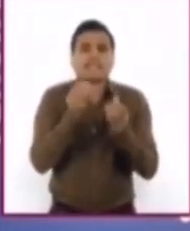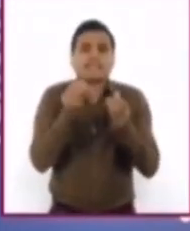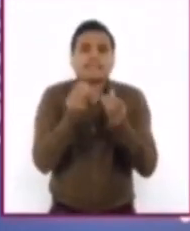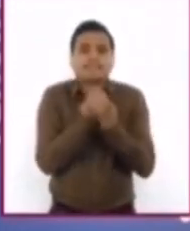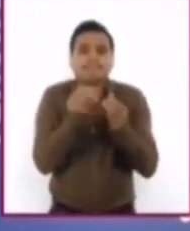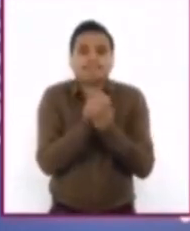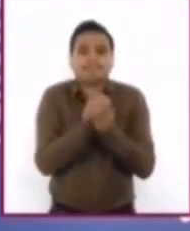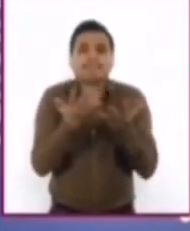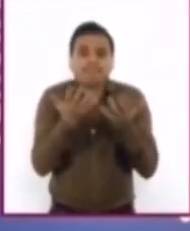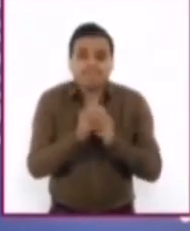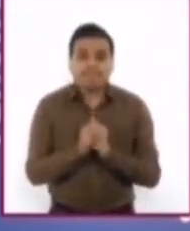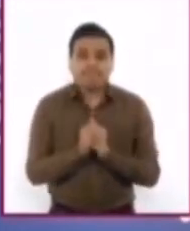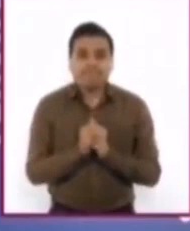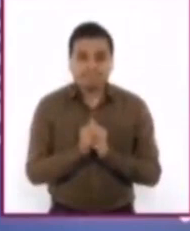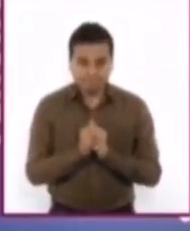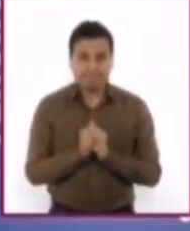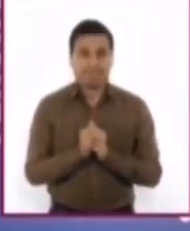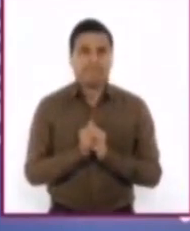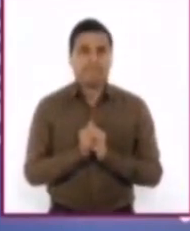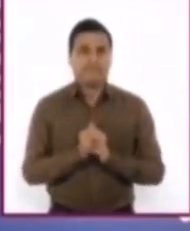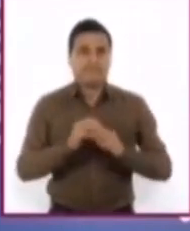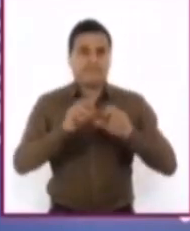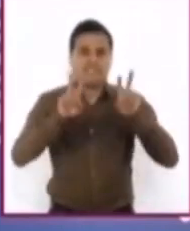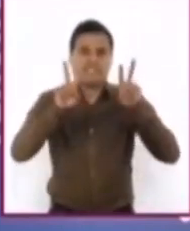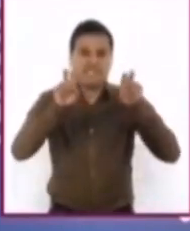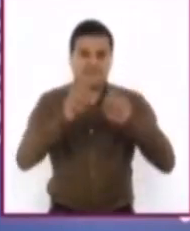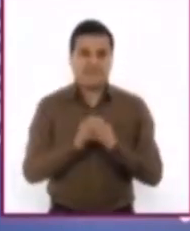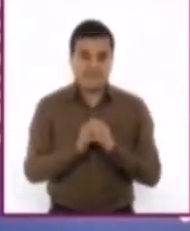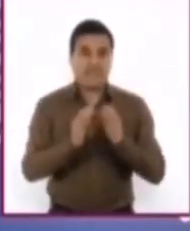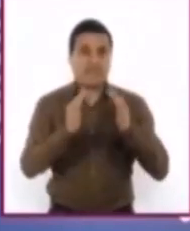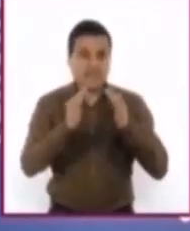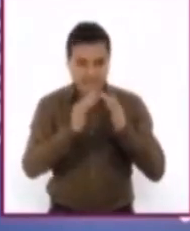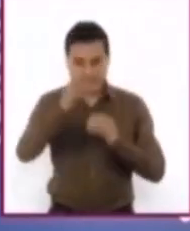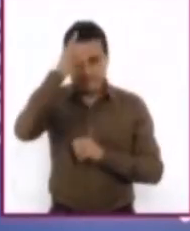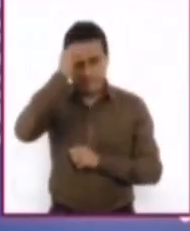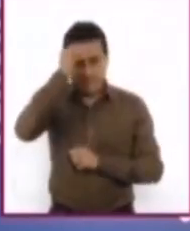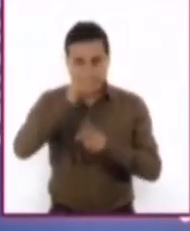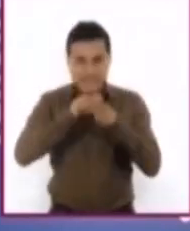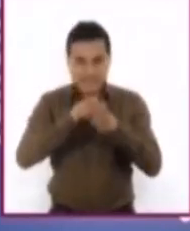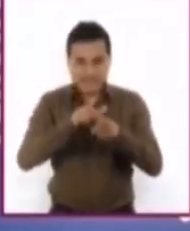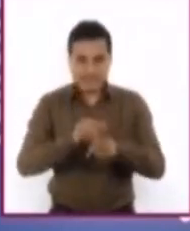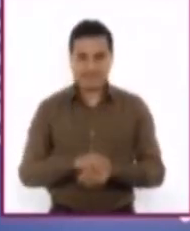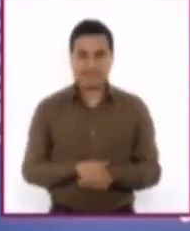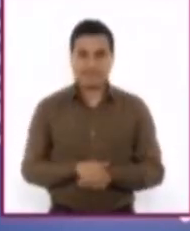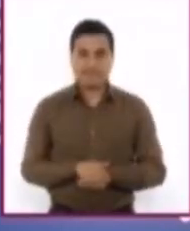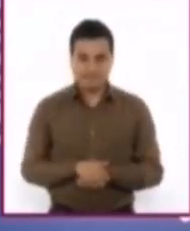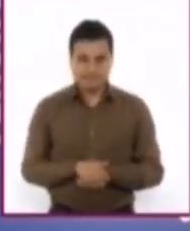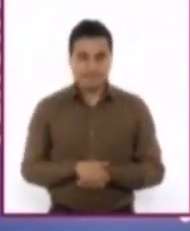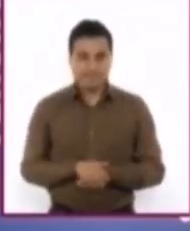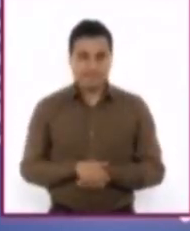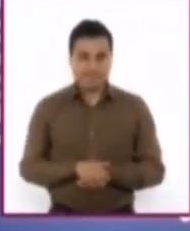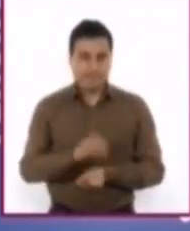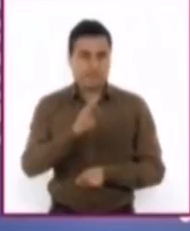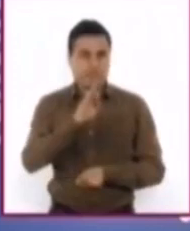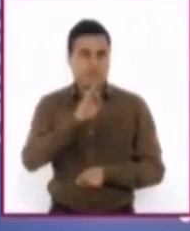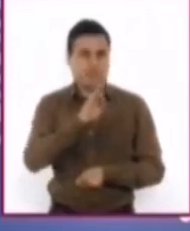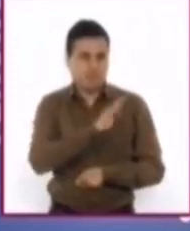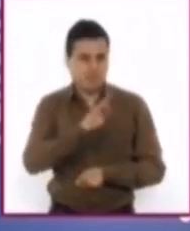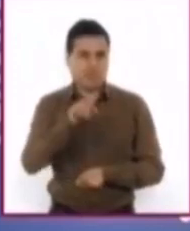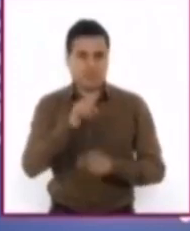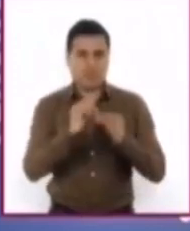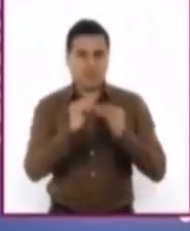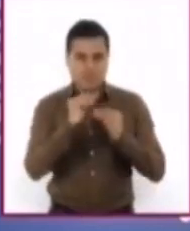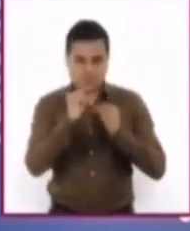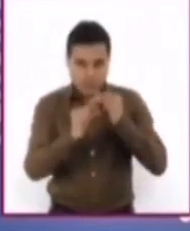aun cuando esa distancia sigo aprendiendo, reconoceremos las expresiones concesivas como un recurso lingüístico para desarrollar